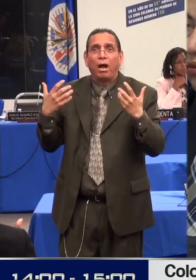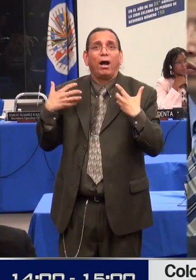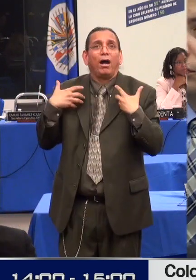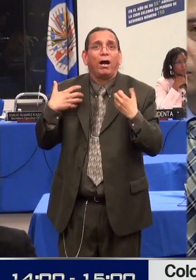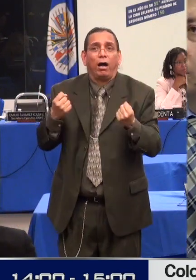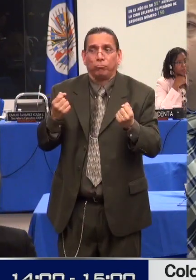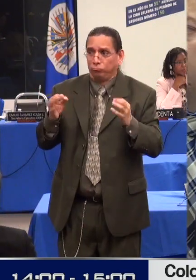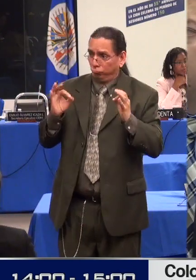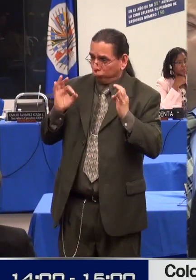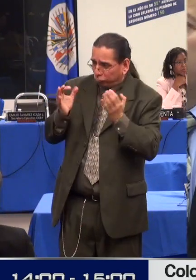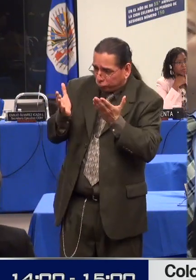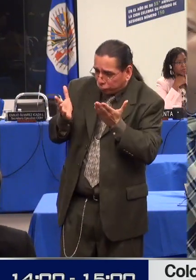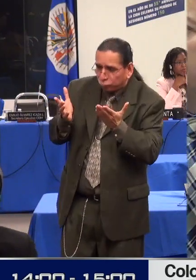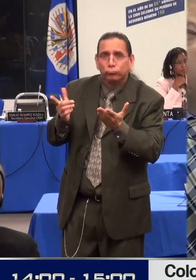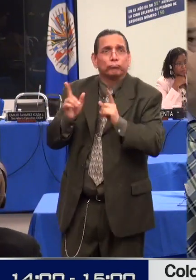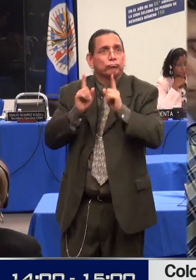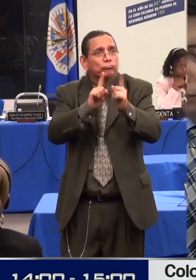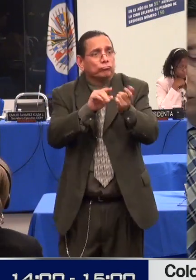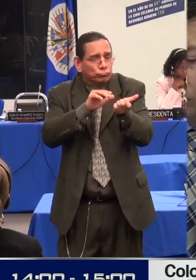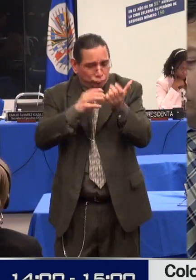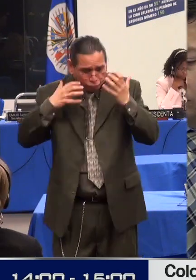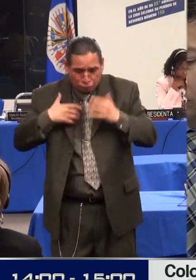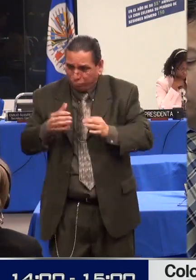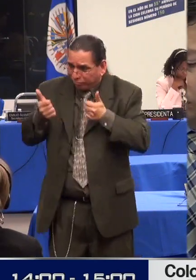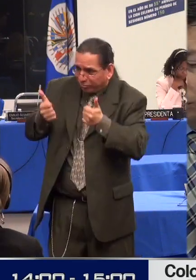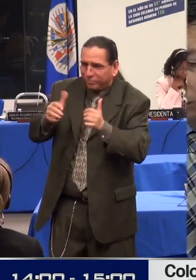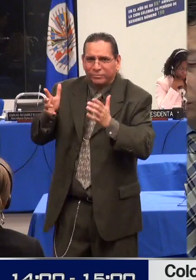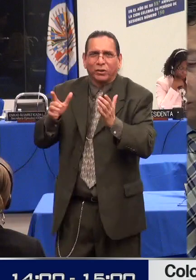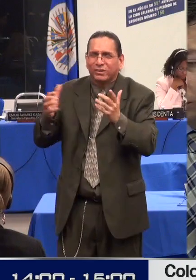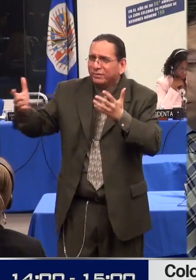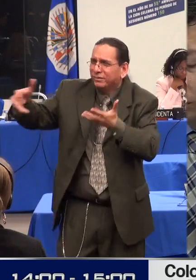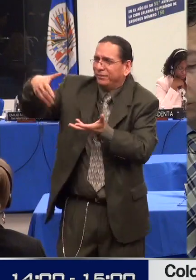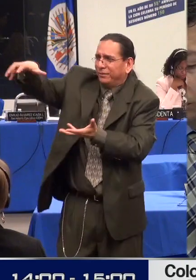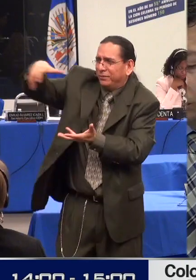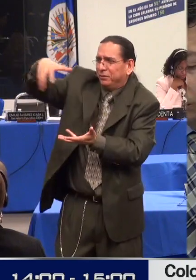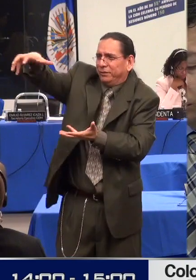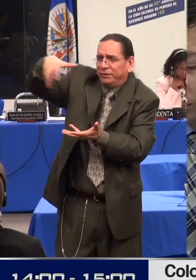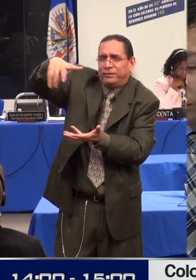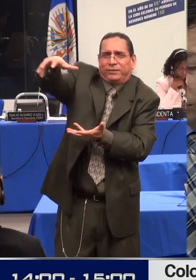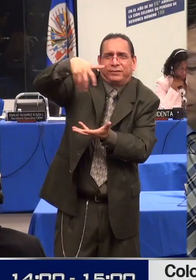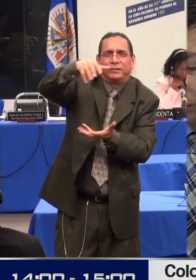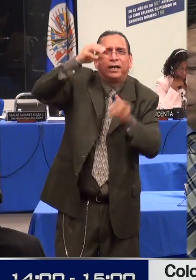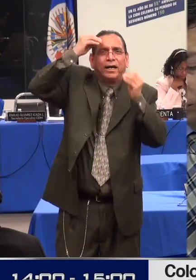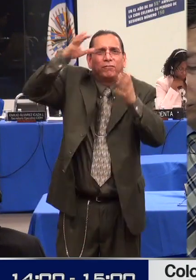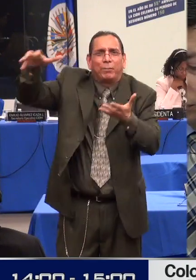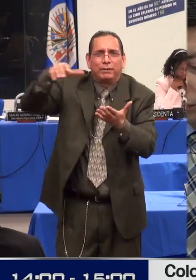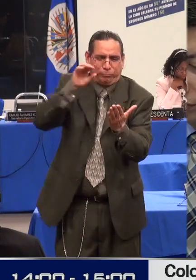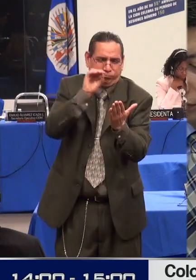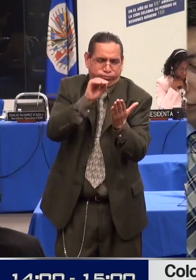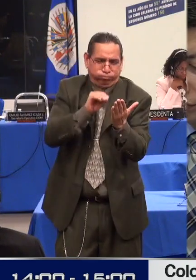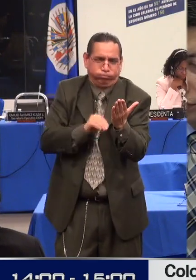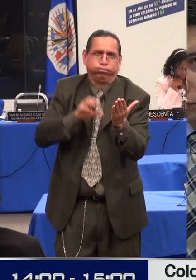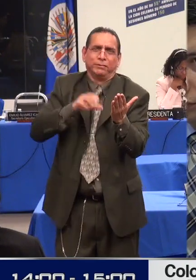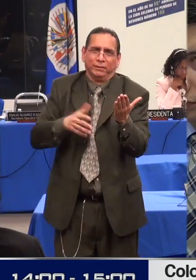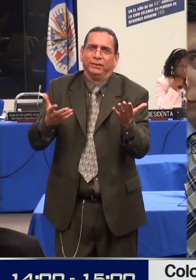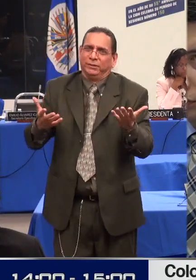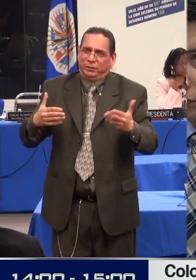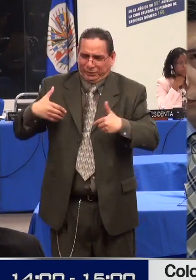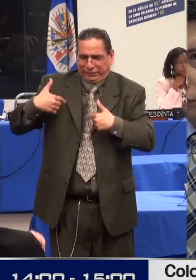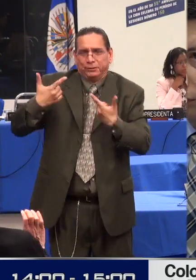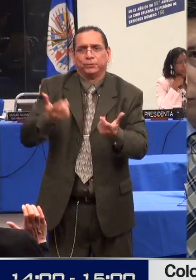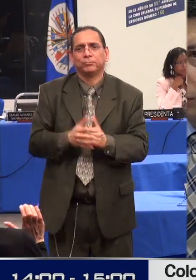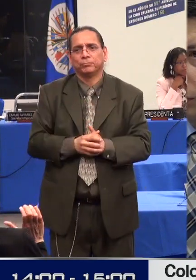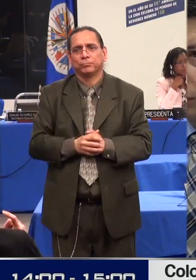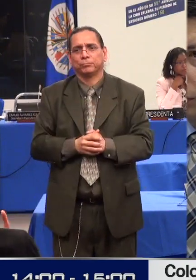discapacidad la realización de un estudio sobre la situación de la violencia sexual y salud reproductiva para el presente año y el